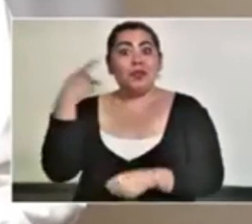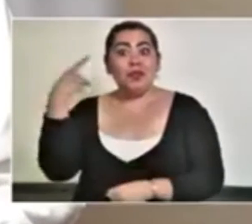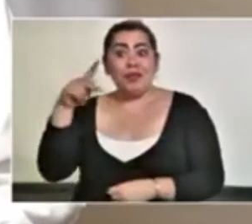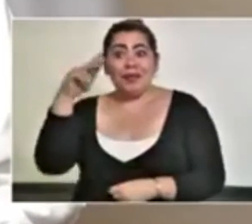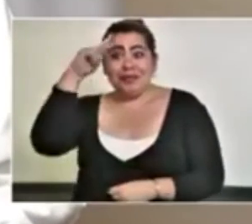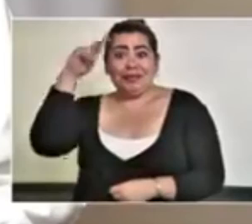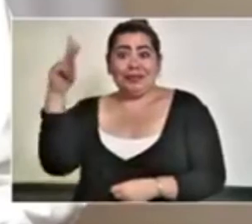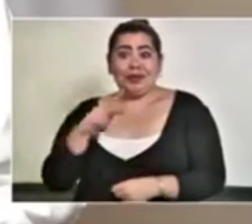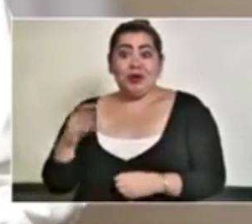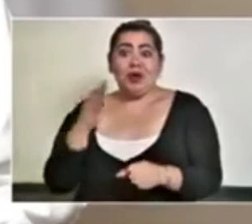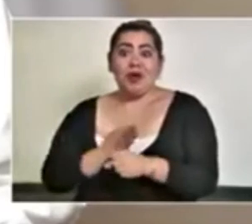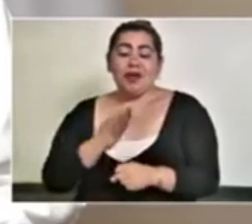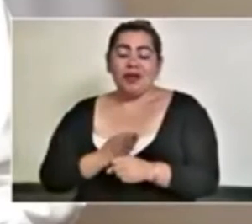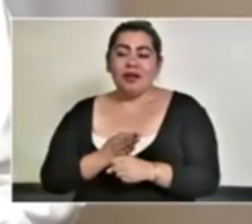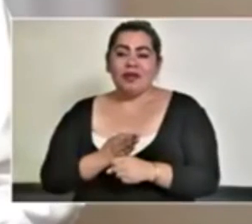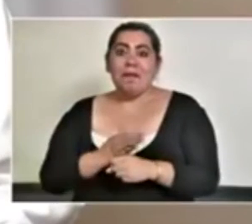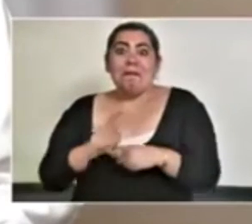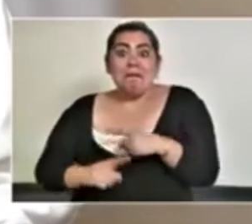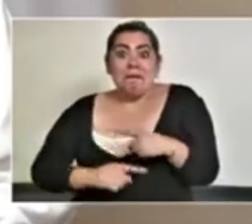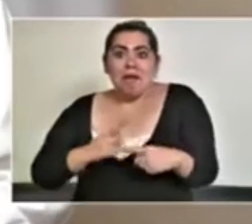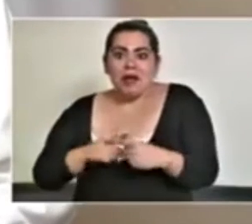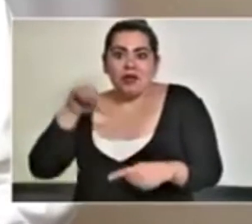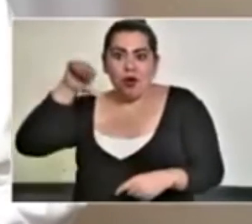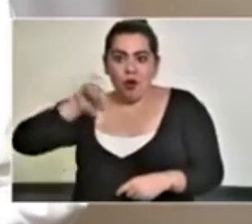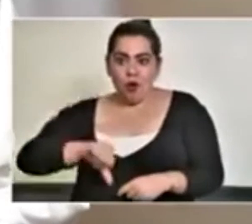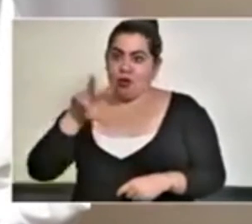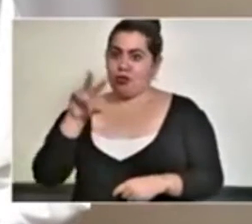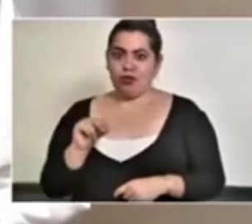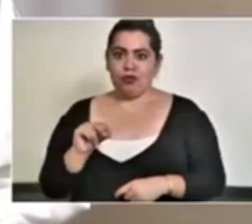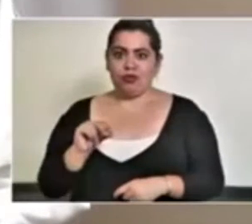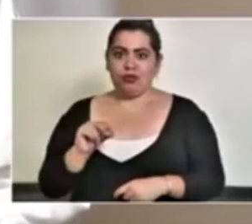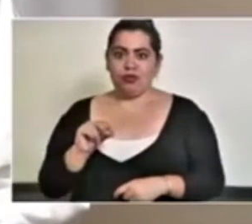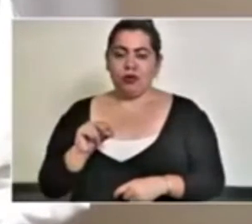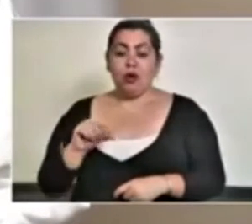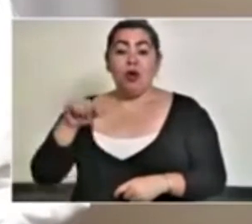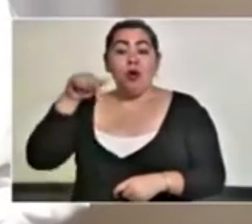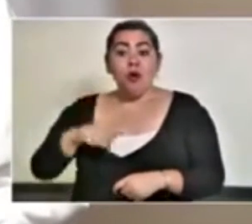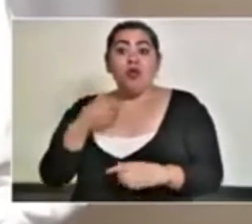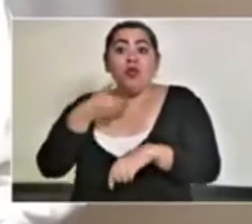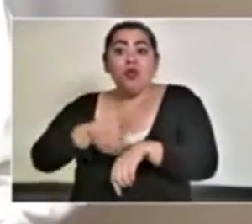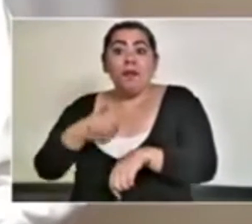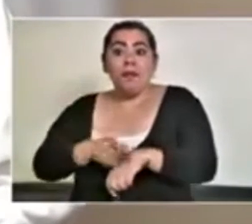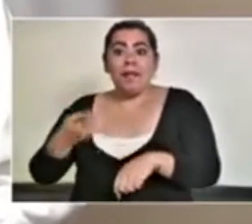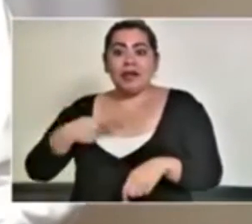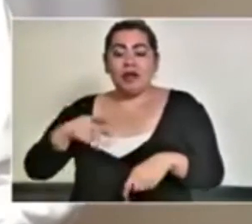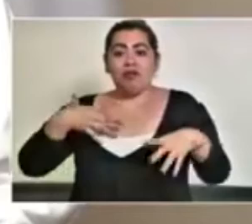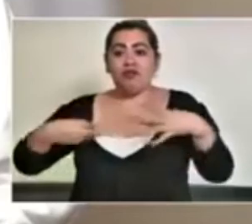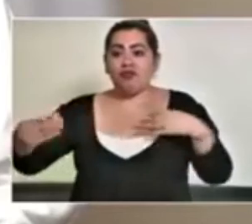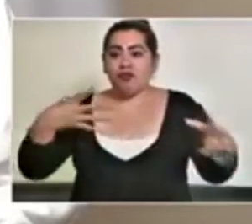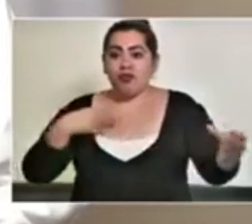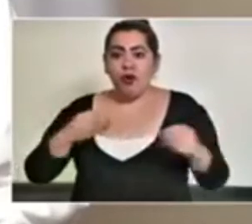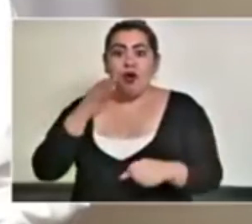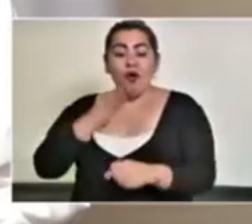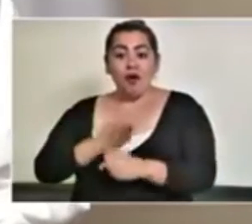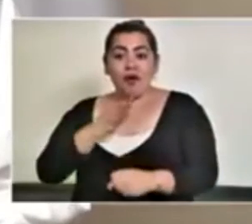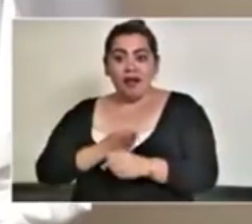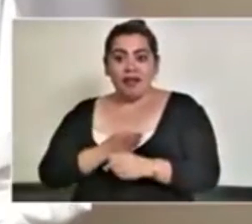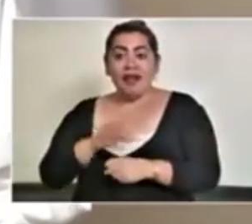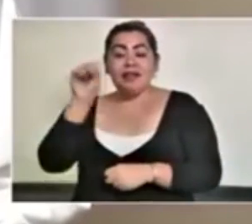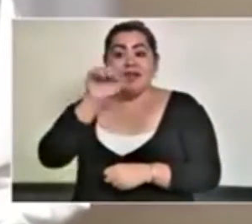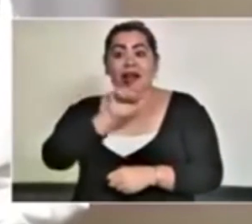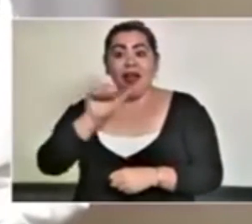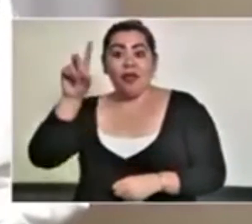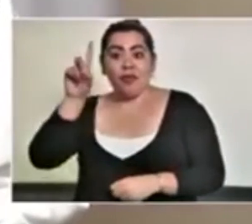Puebla. Yo espero que no se den. Hoy no es, no es la cantidad de contagiadas que se dio de